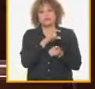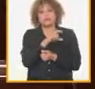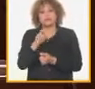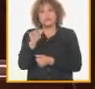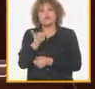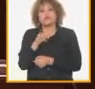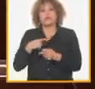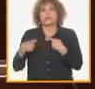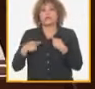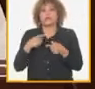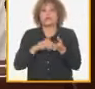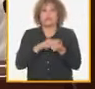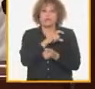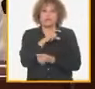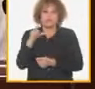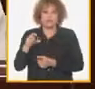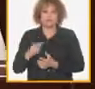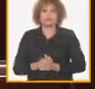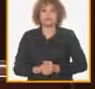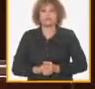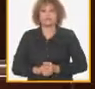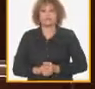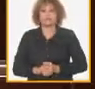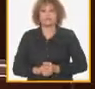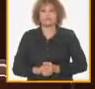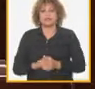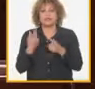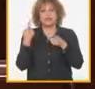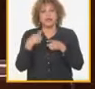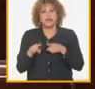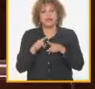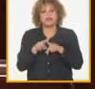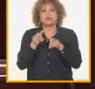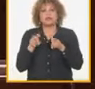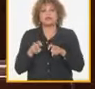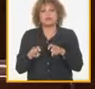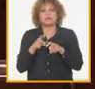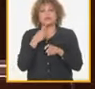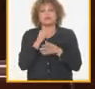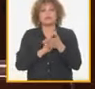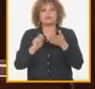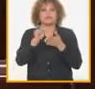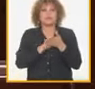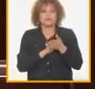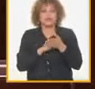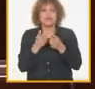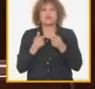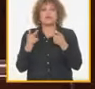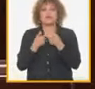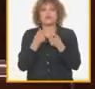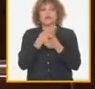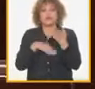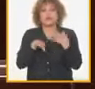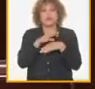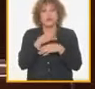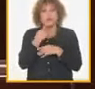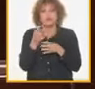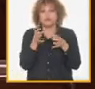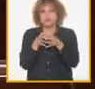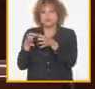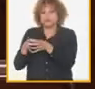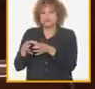propio pleno del comité central también en sesiones de la asamblea nacional del poder popular el consejo de ministros y su comité ejecutivo